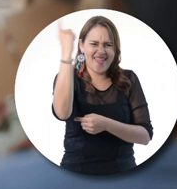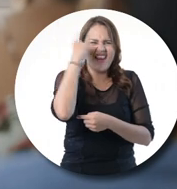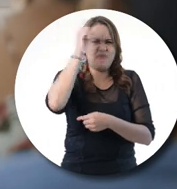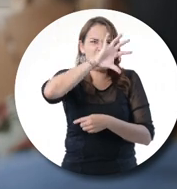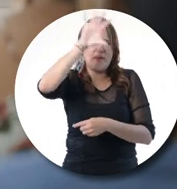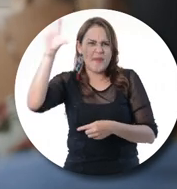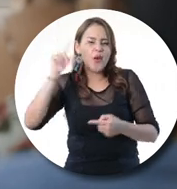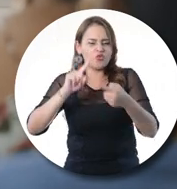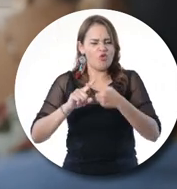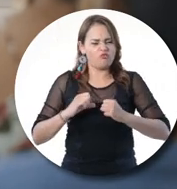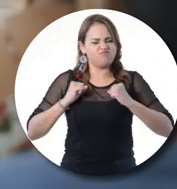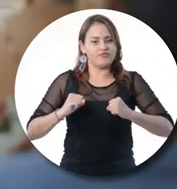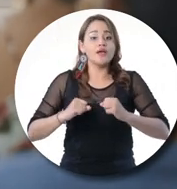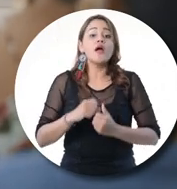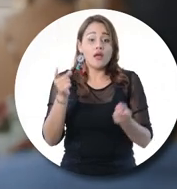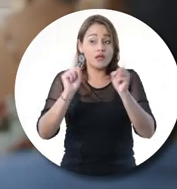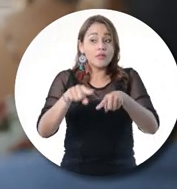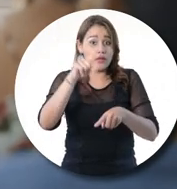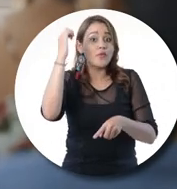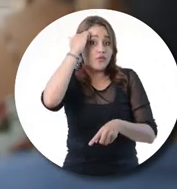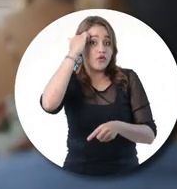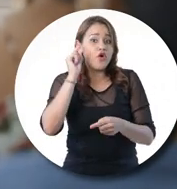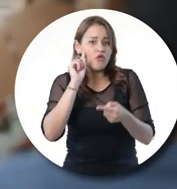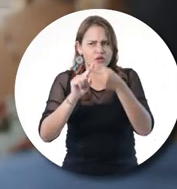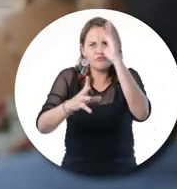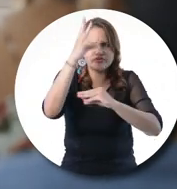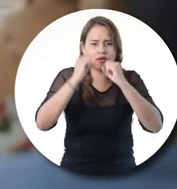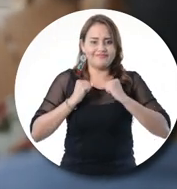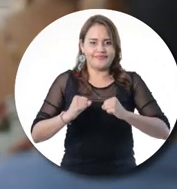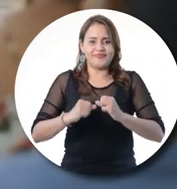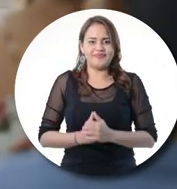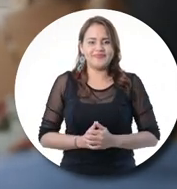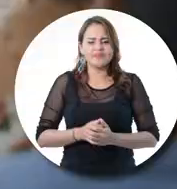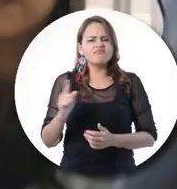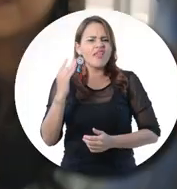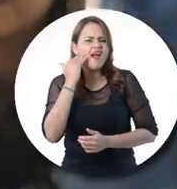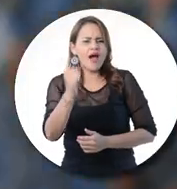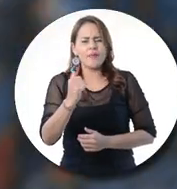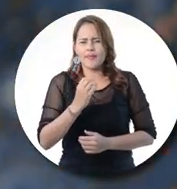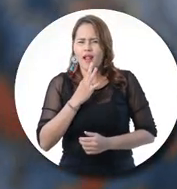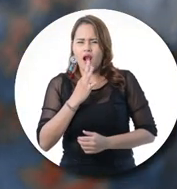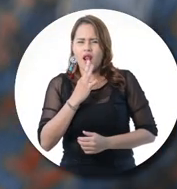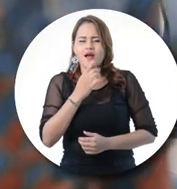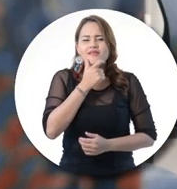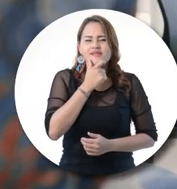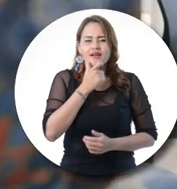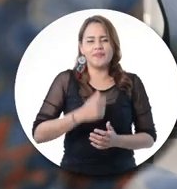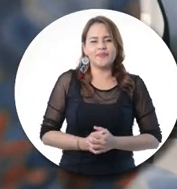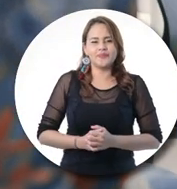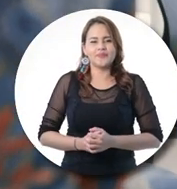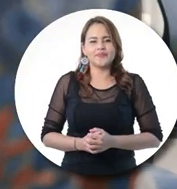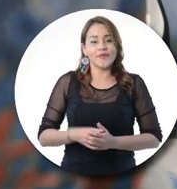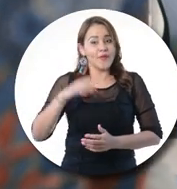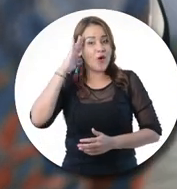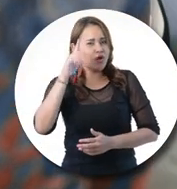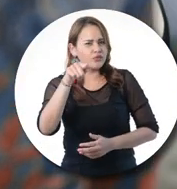extranjeras Y muchos de nuestros docentes fortalecen sus competencias en una segunda lengua Hey you, over there Ok, come